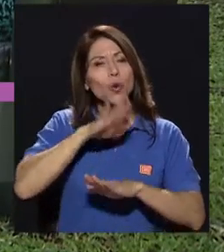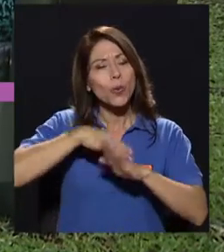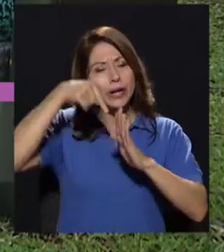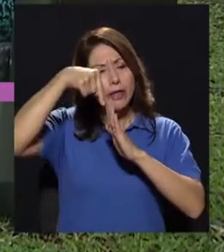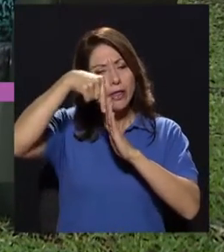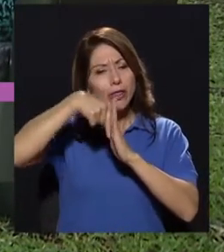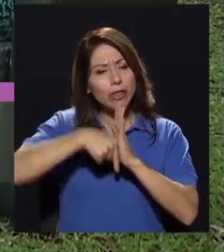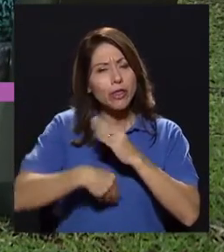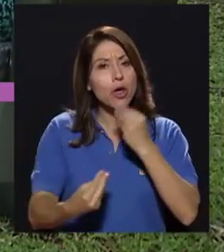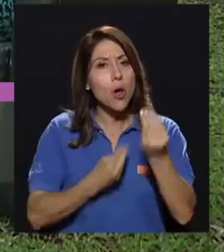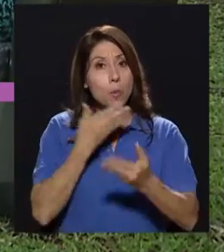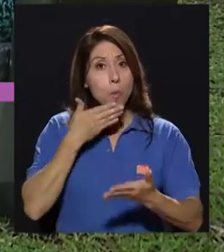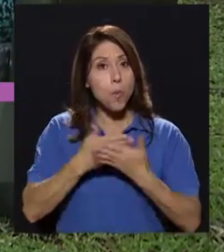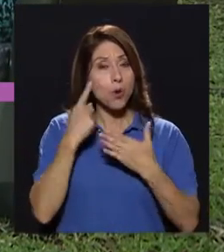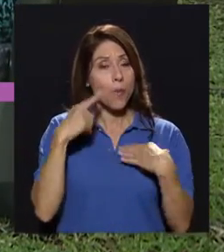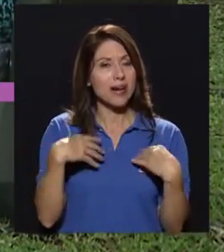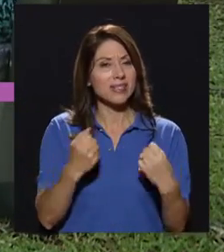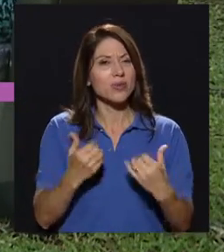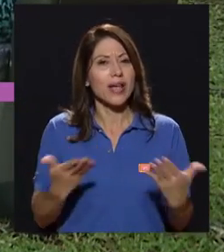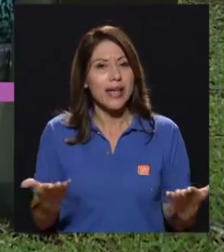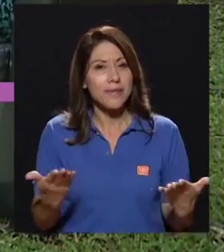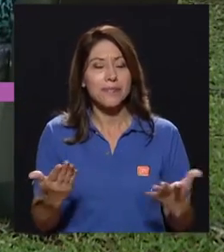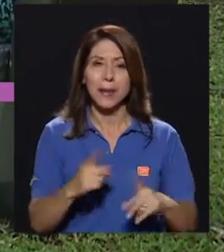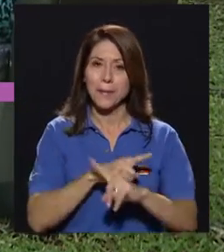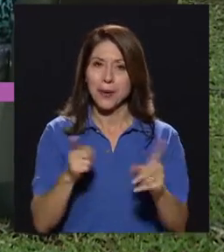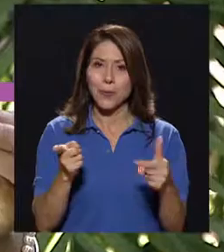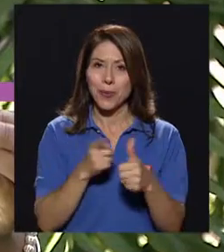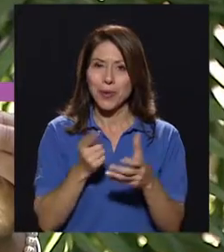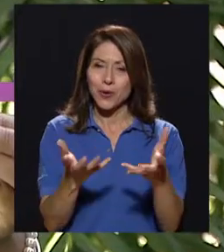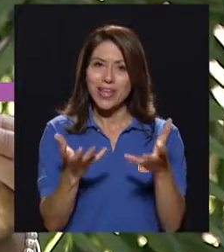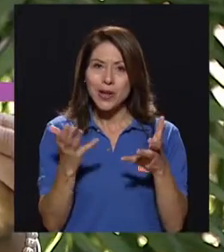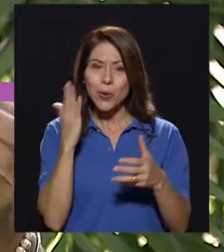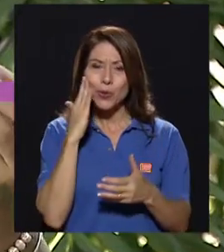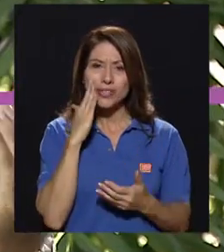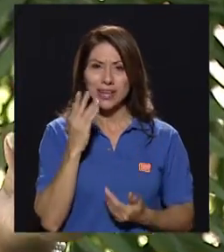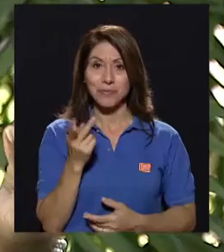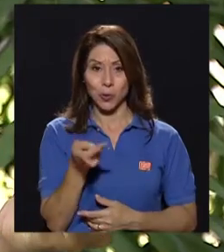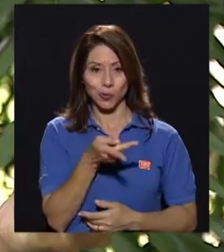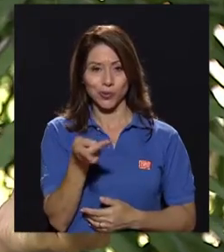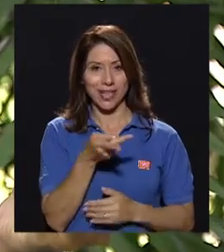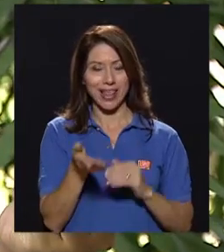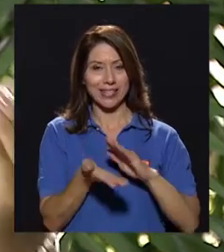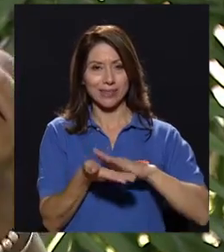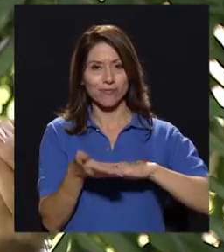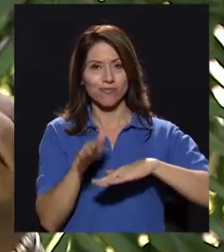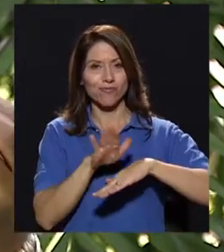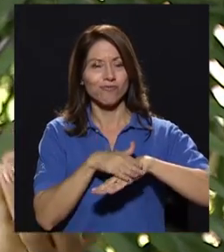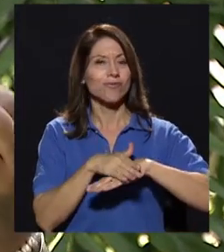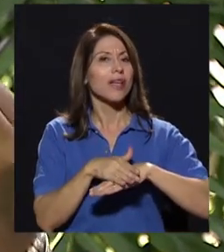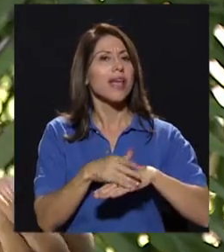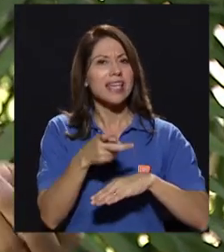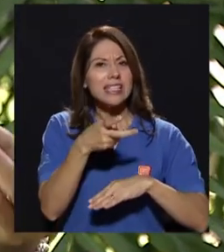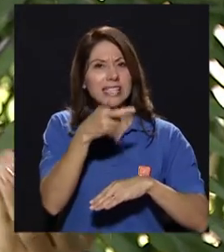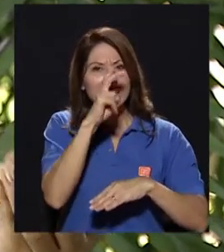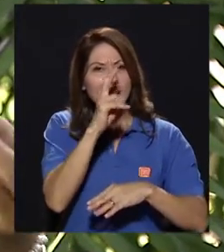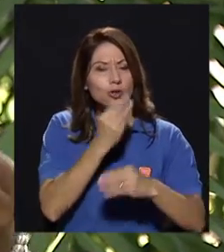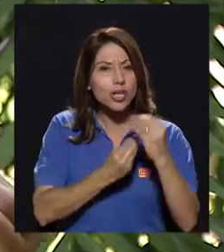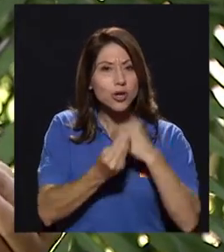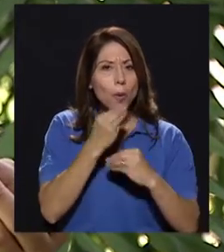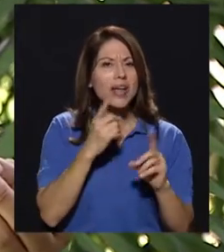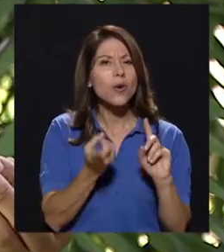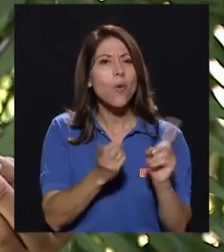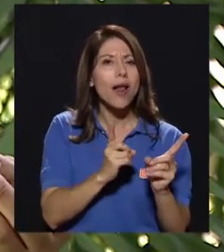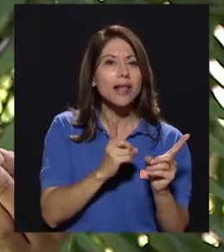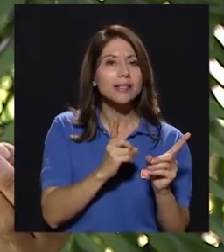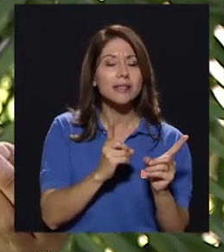aportes nutricionales. Claro. Pero yo sí quisiera antes conocer de ustedes, que son los expertos, cuáles son los insectos que se comen y